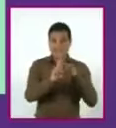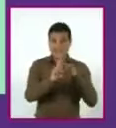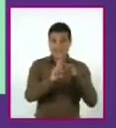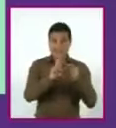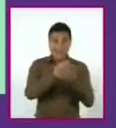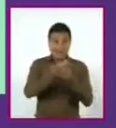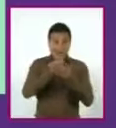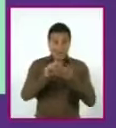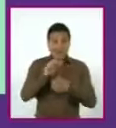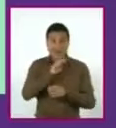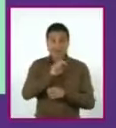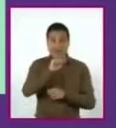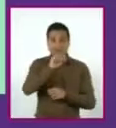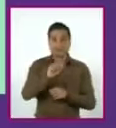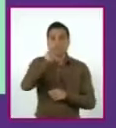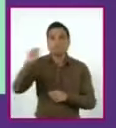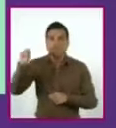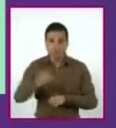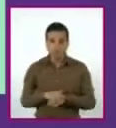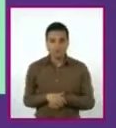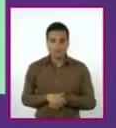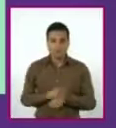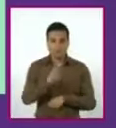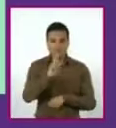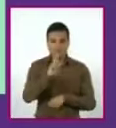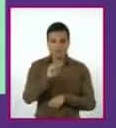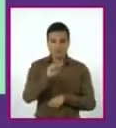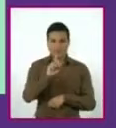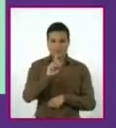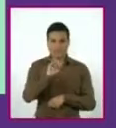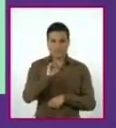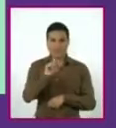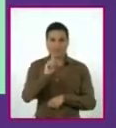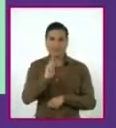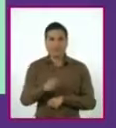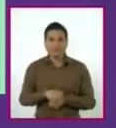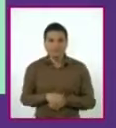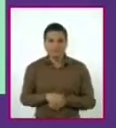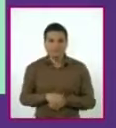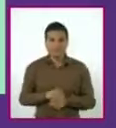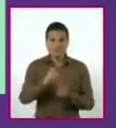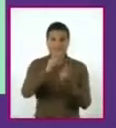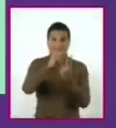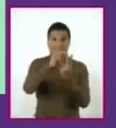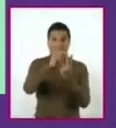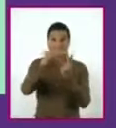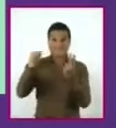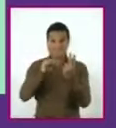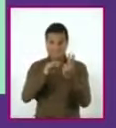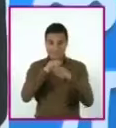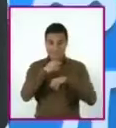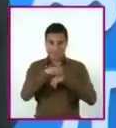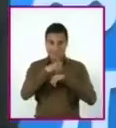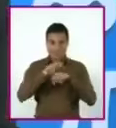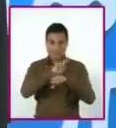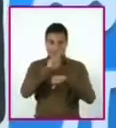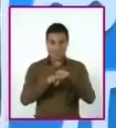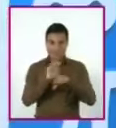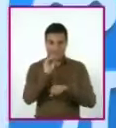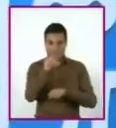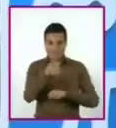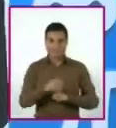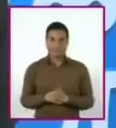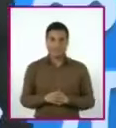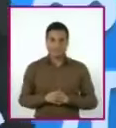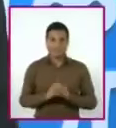Sabemos todos que el radical es la casita en donde se encierra al número natural. Pueden